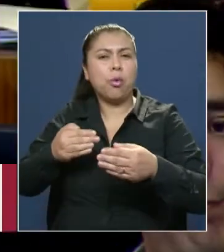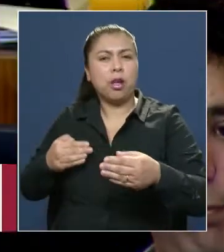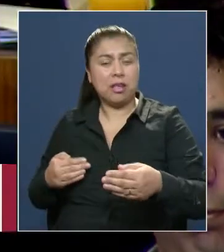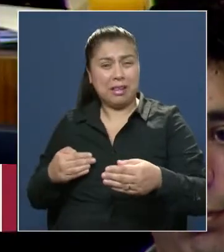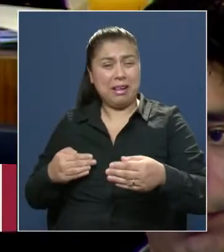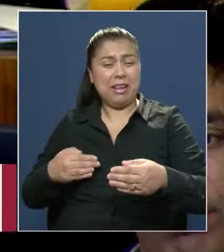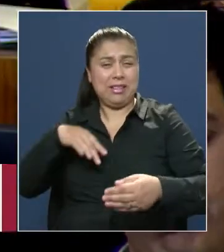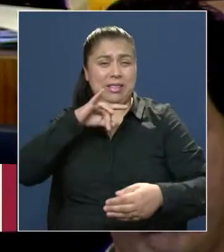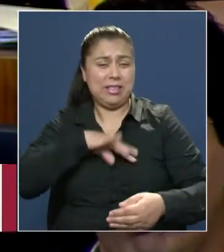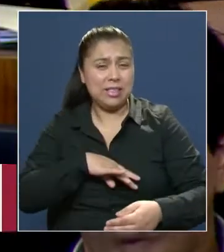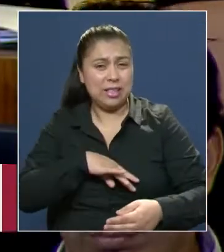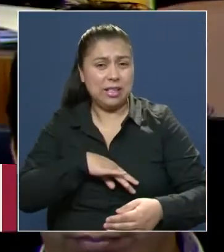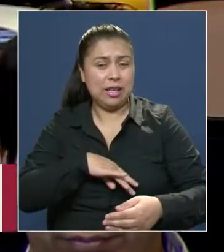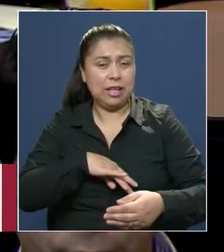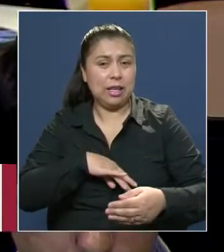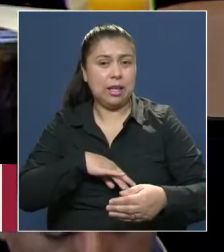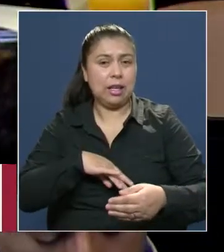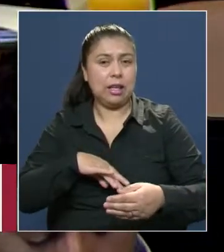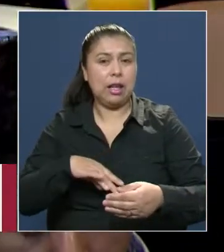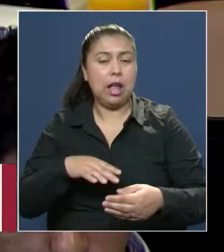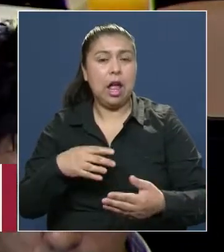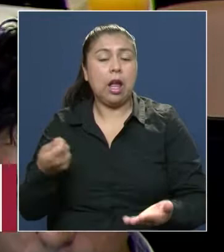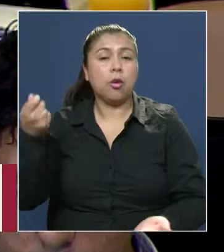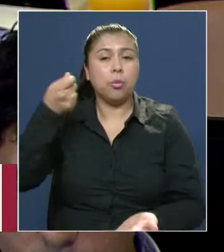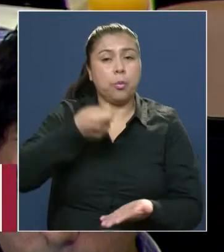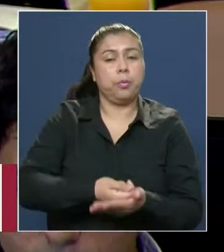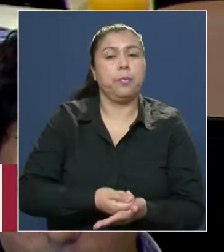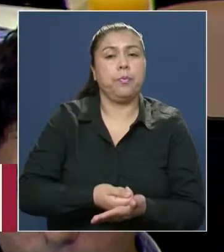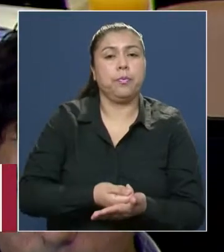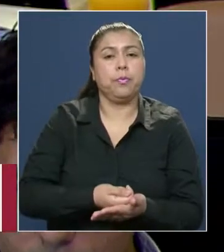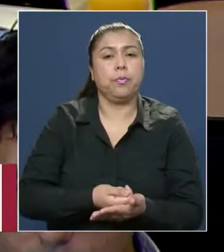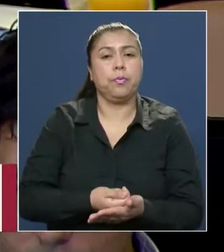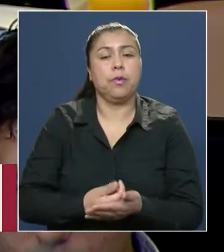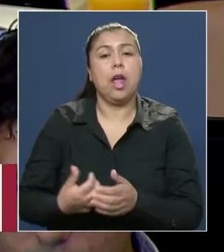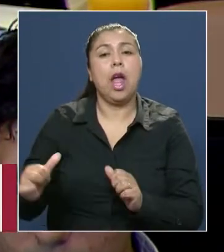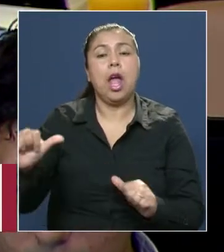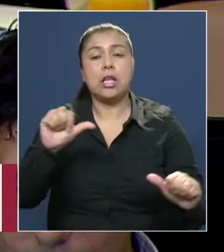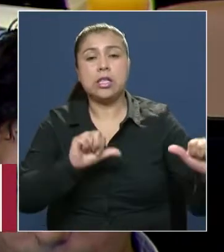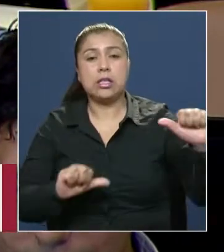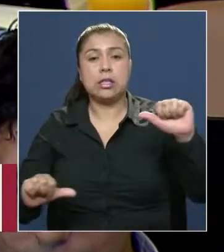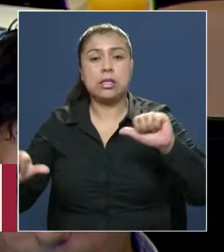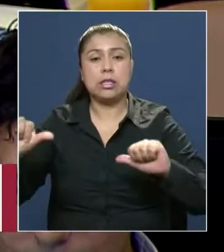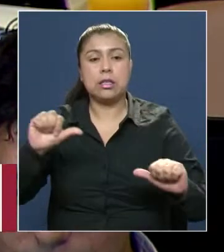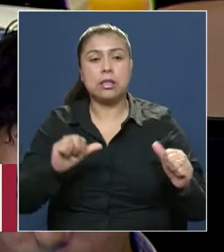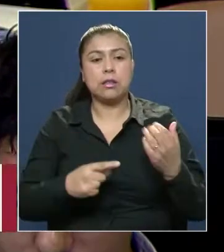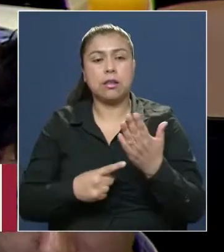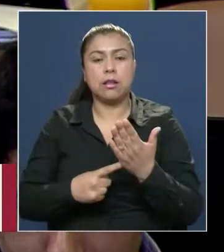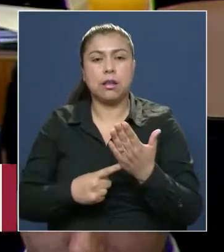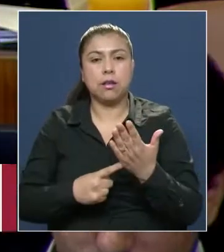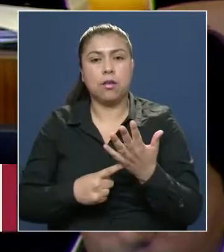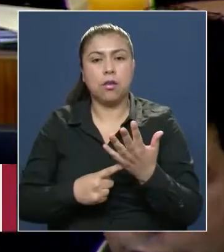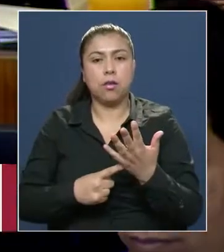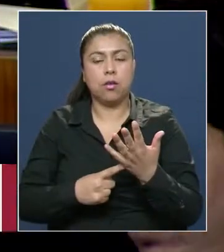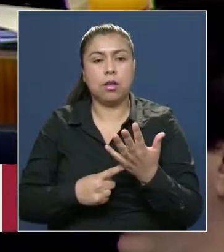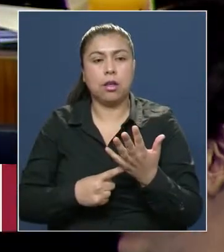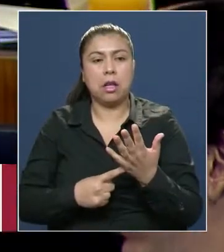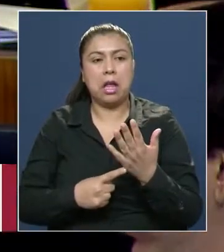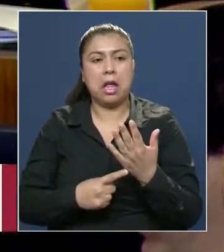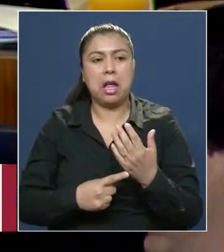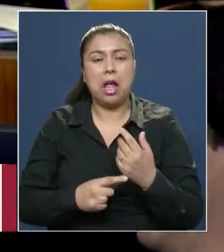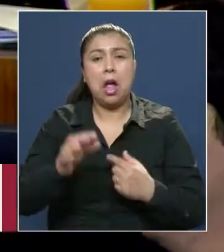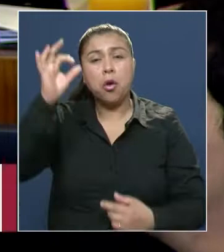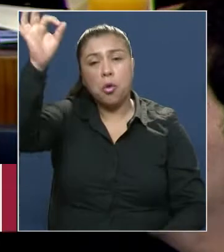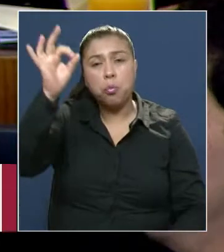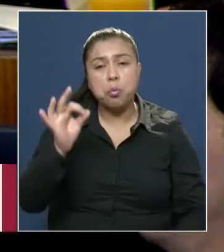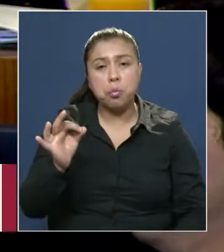Chile en cuanto a la inversión en ciencia y tecnología. Tenemos un porcentaje